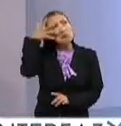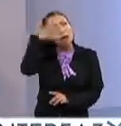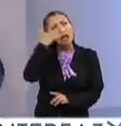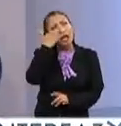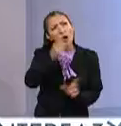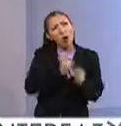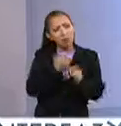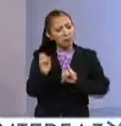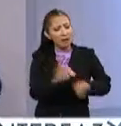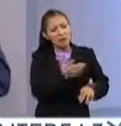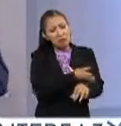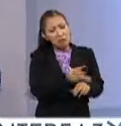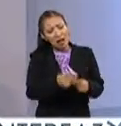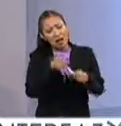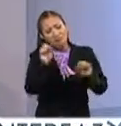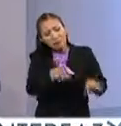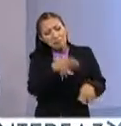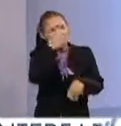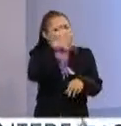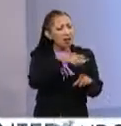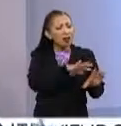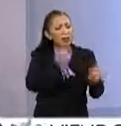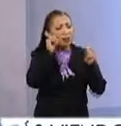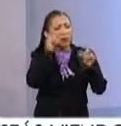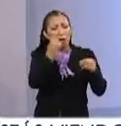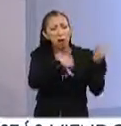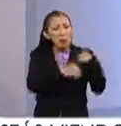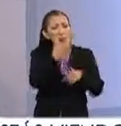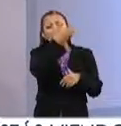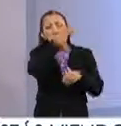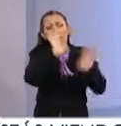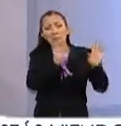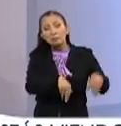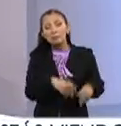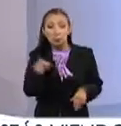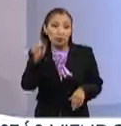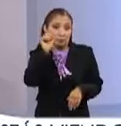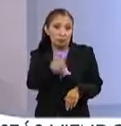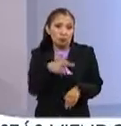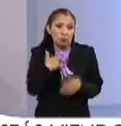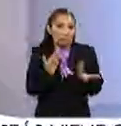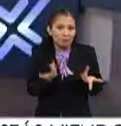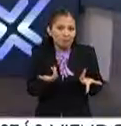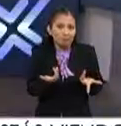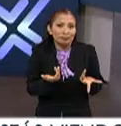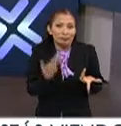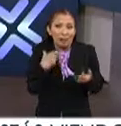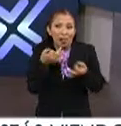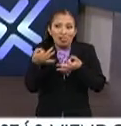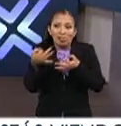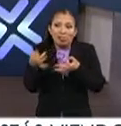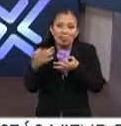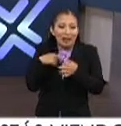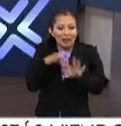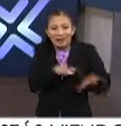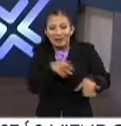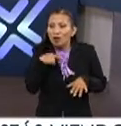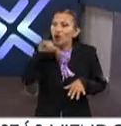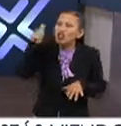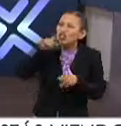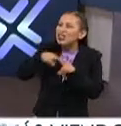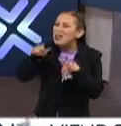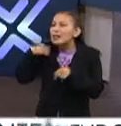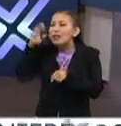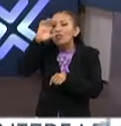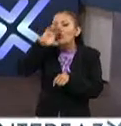ibas a dejar a la familia, sabiendo que ibas a dejar a México, la comida, el clima, etc. Es que precisamente eso es lo que me llamaba, ¿no? Ver algo completamente